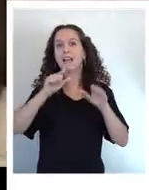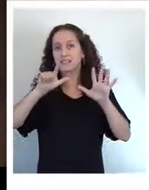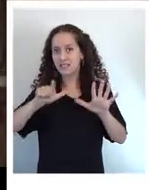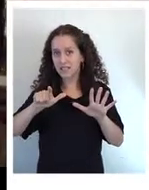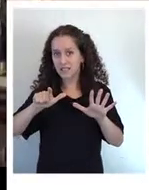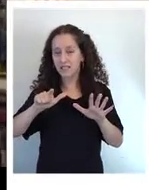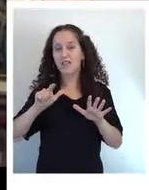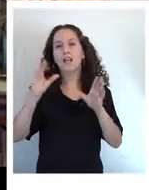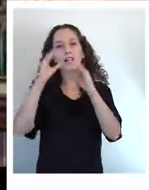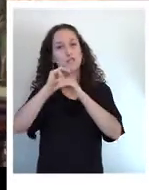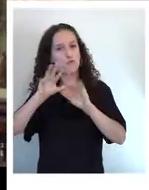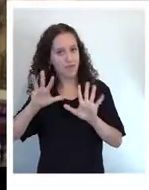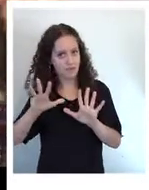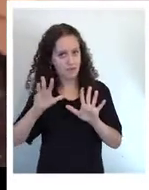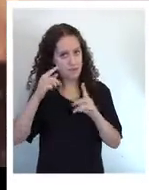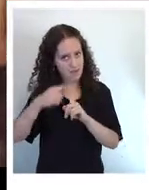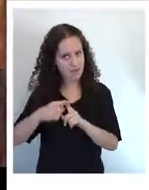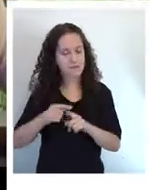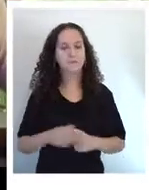estudiantes.